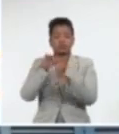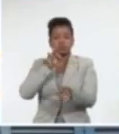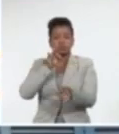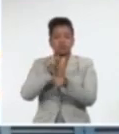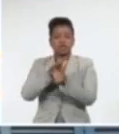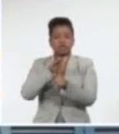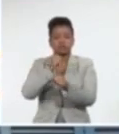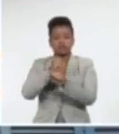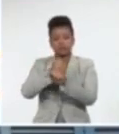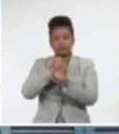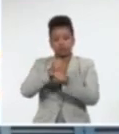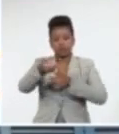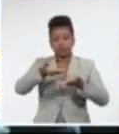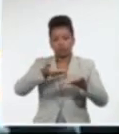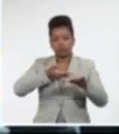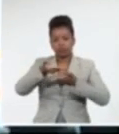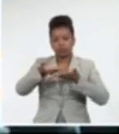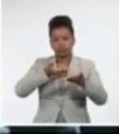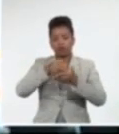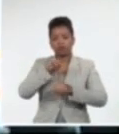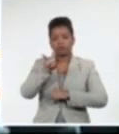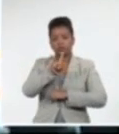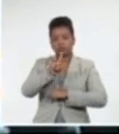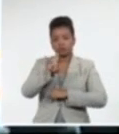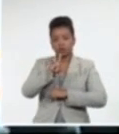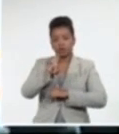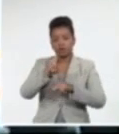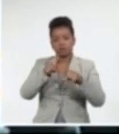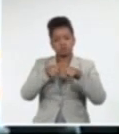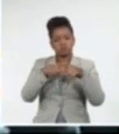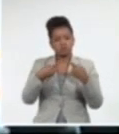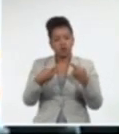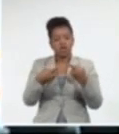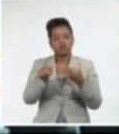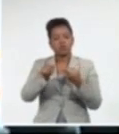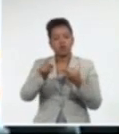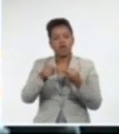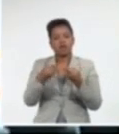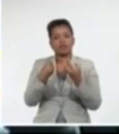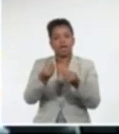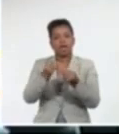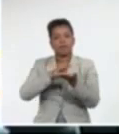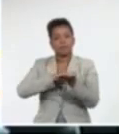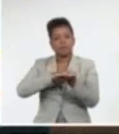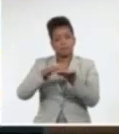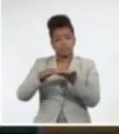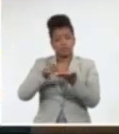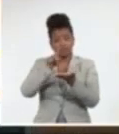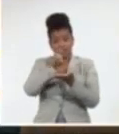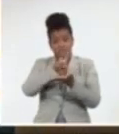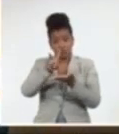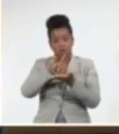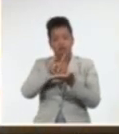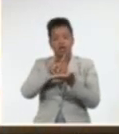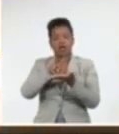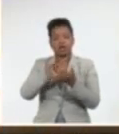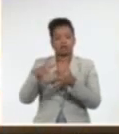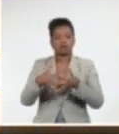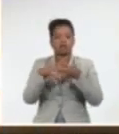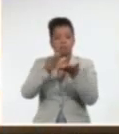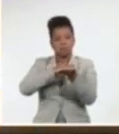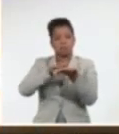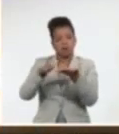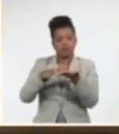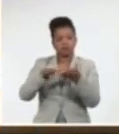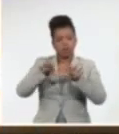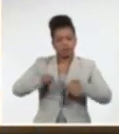sus actividades en el país sudamericano tras la emisión de un permiso por parte de Washington. Los nuevos documentos suscritos